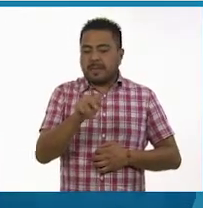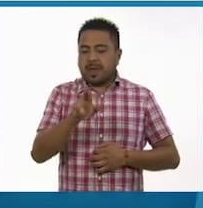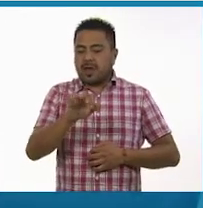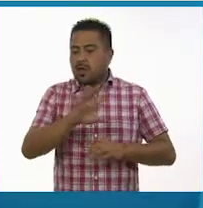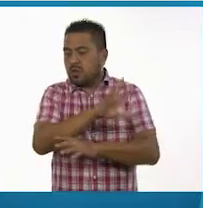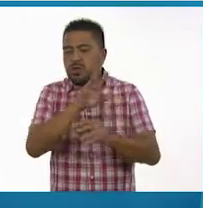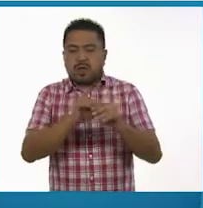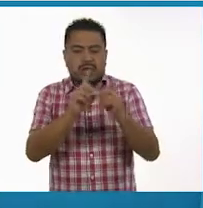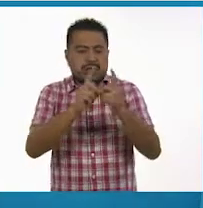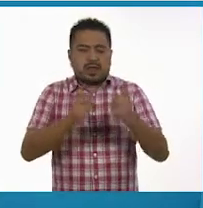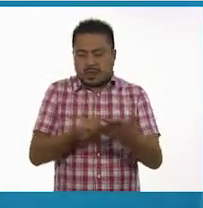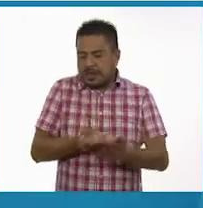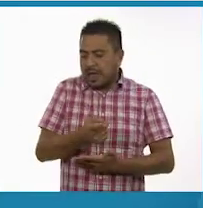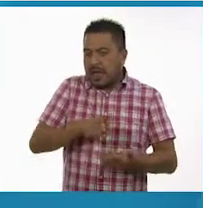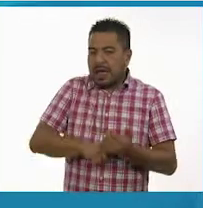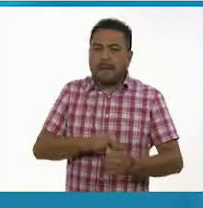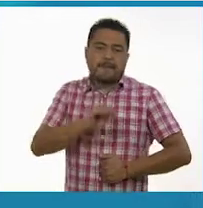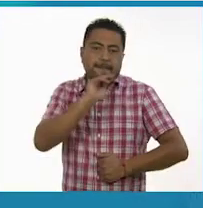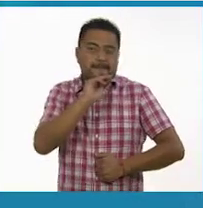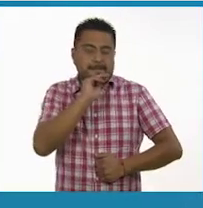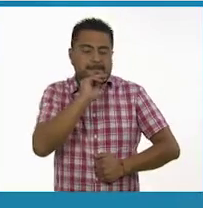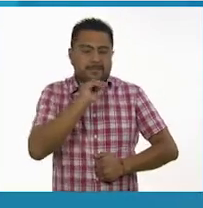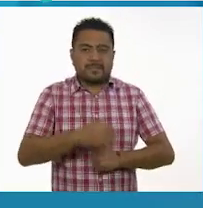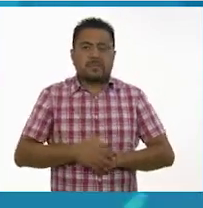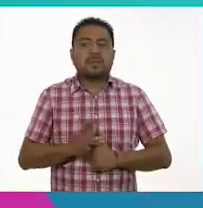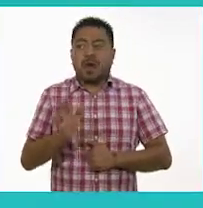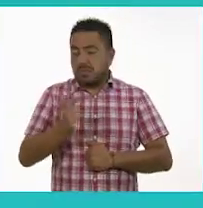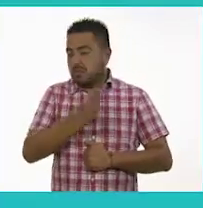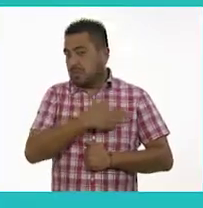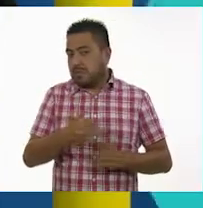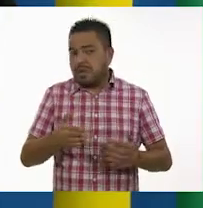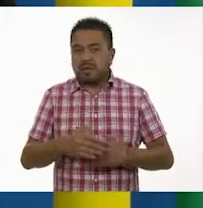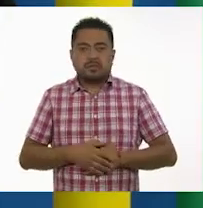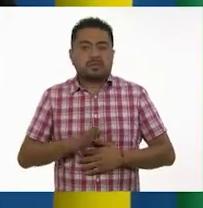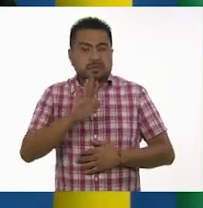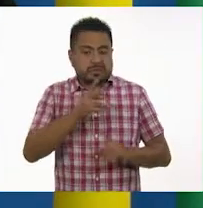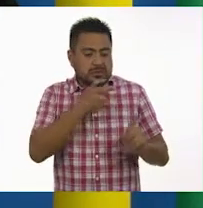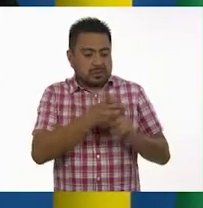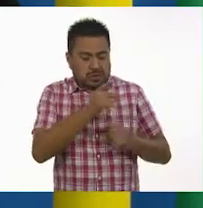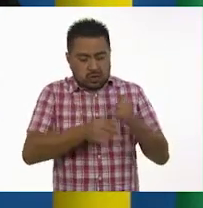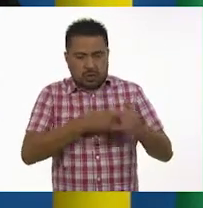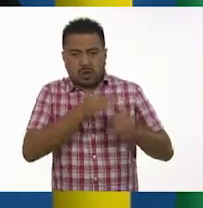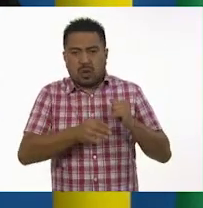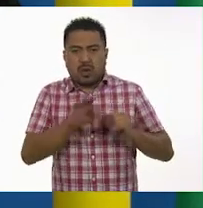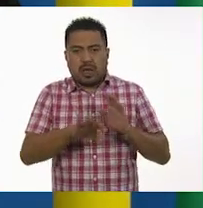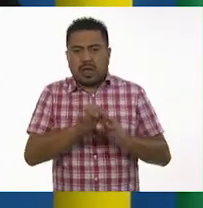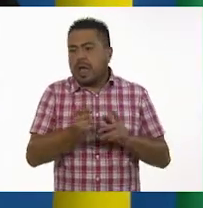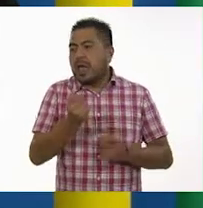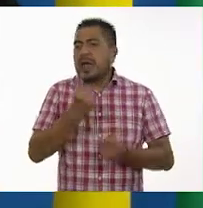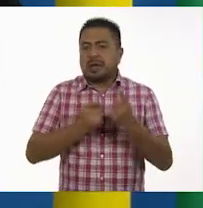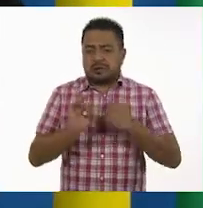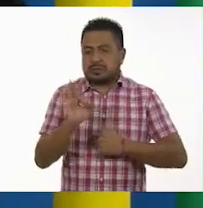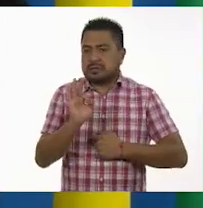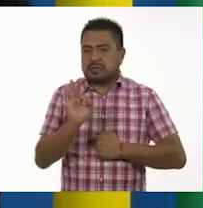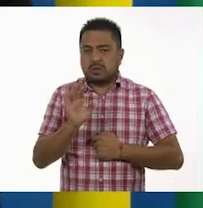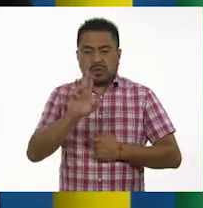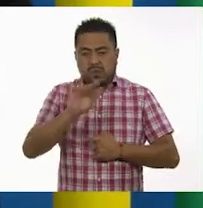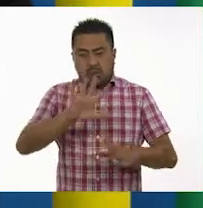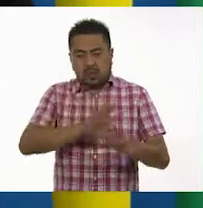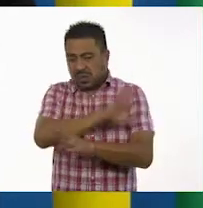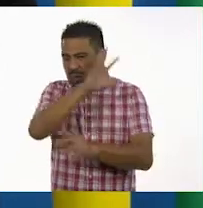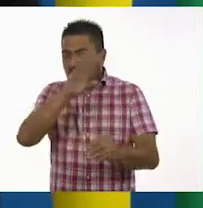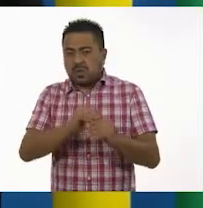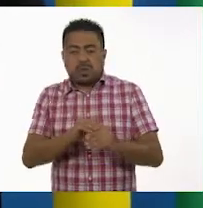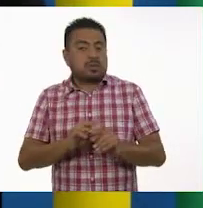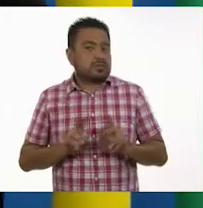desarrollan y nacen del vientre de su madre. Bueno, en este último hay excepciones. Es decir, no todos,